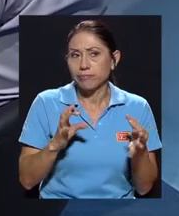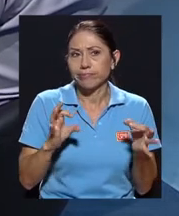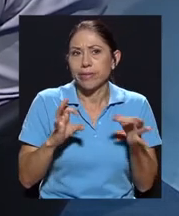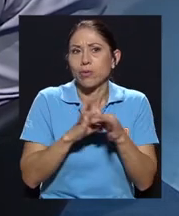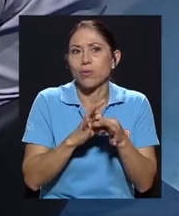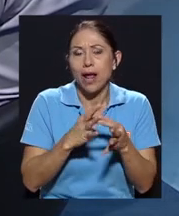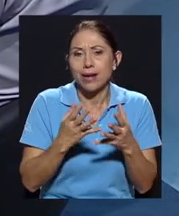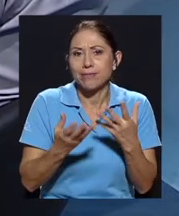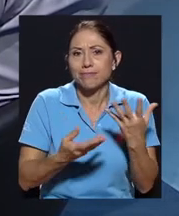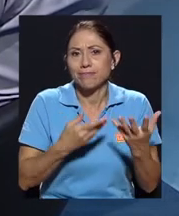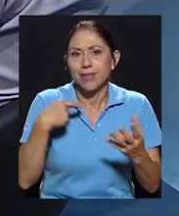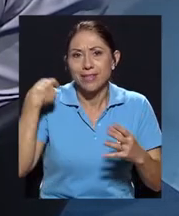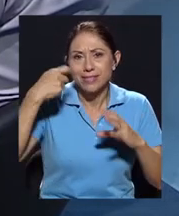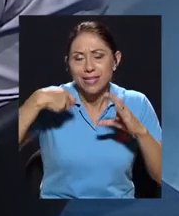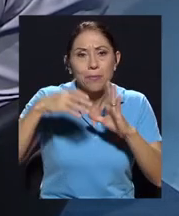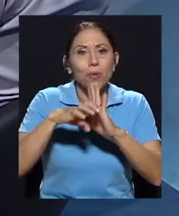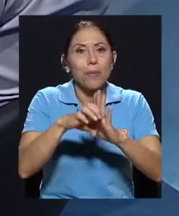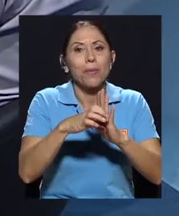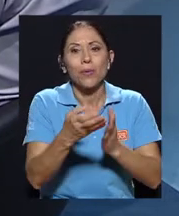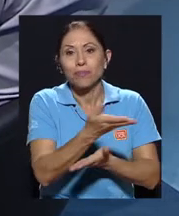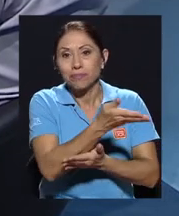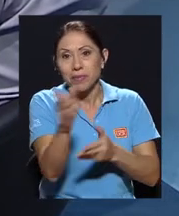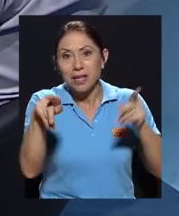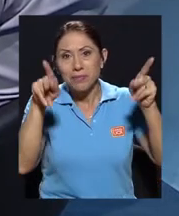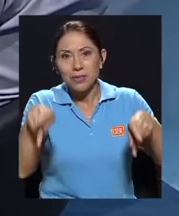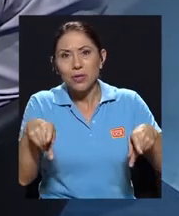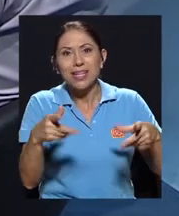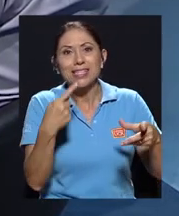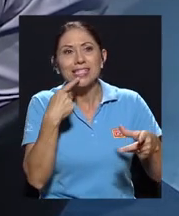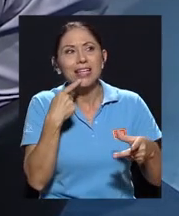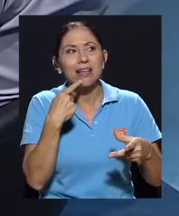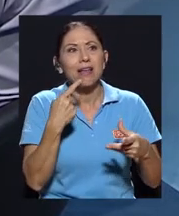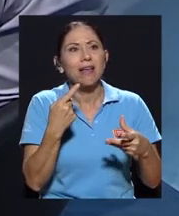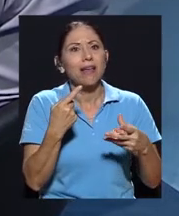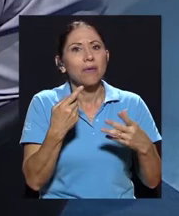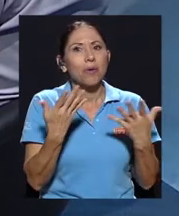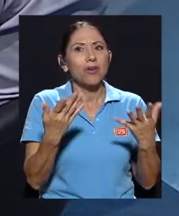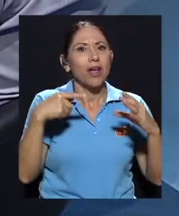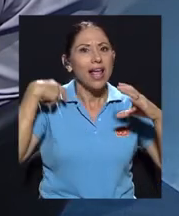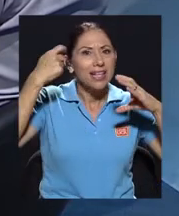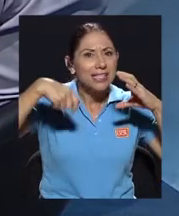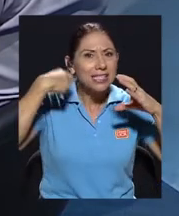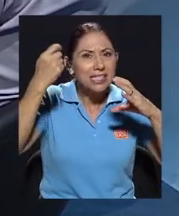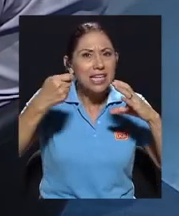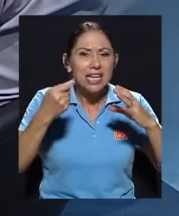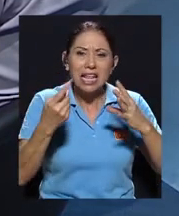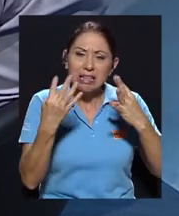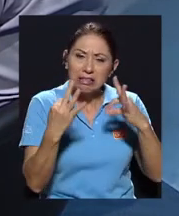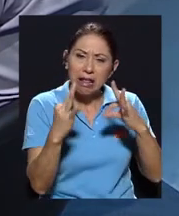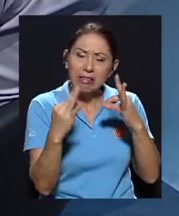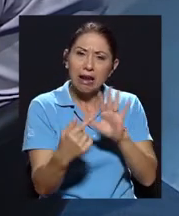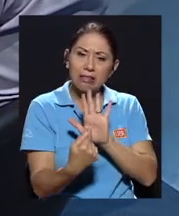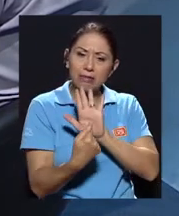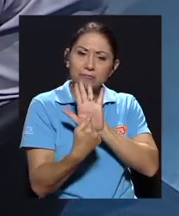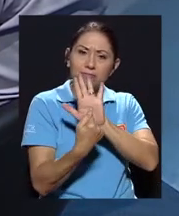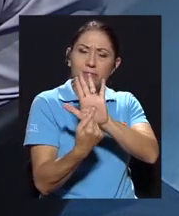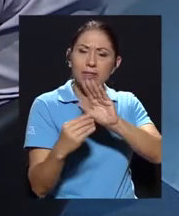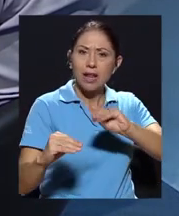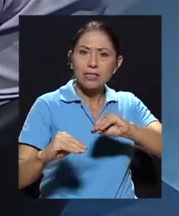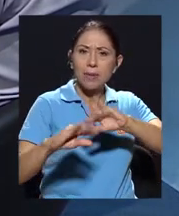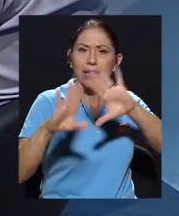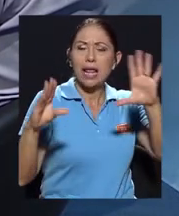vamos a tratar de transparentar el cine hacia ser más íntegros y de algún modo